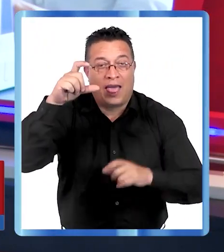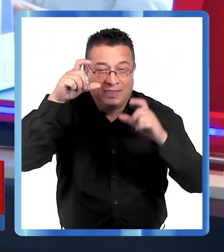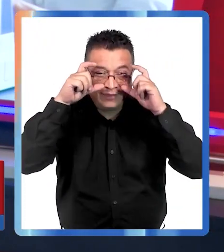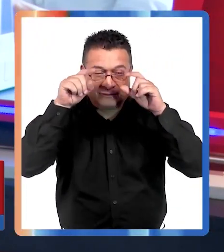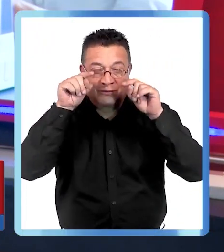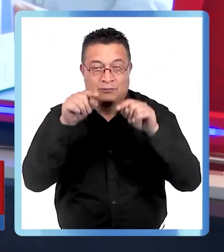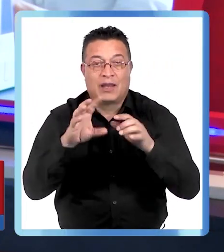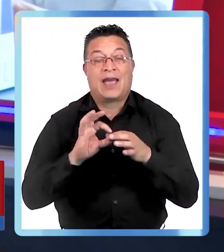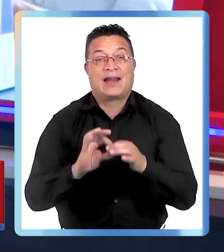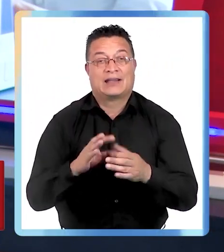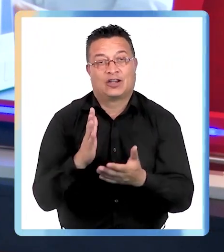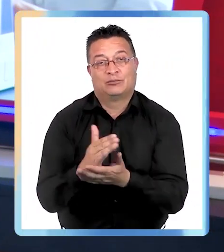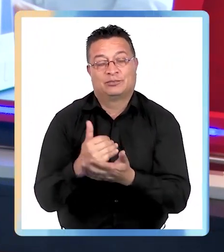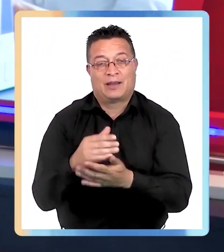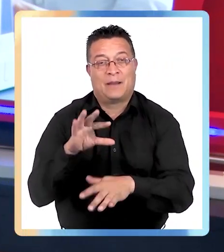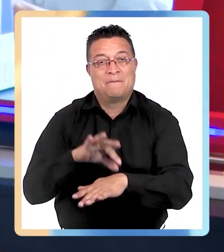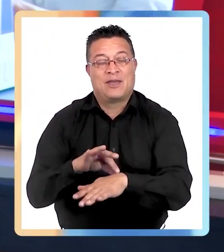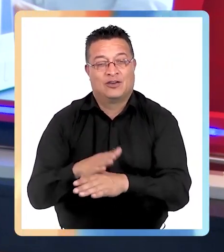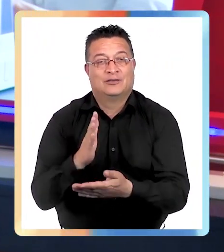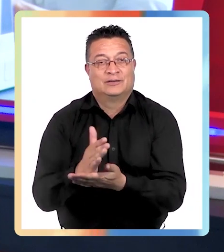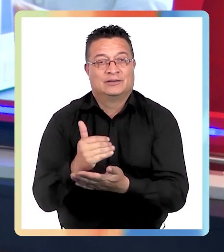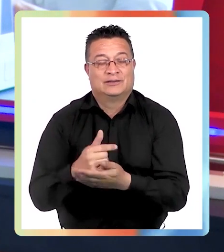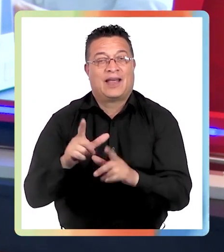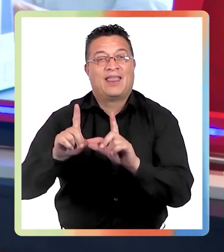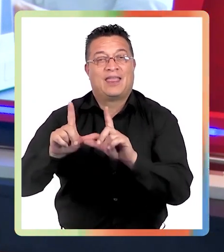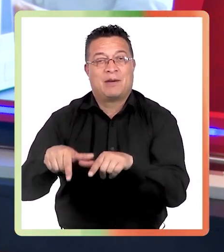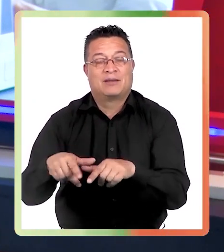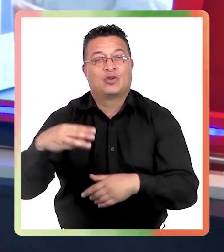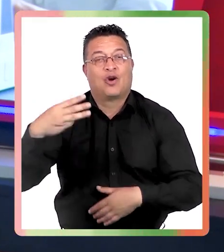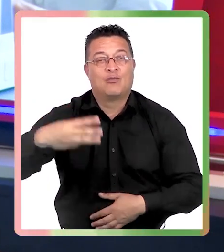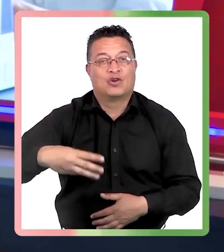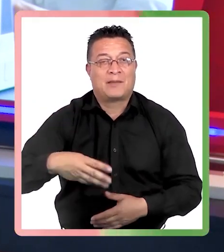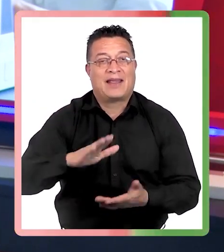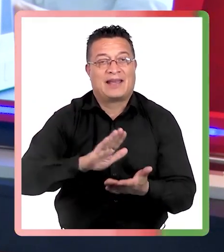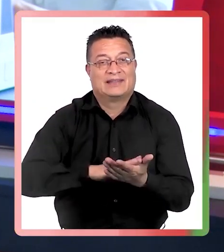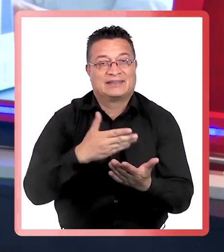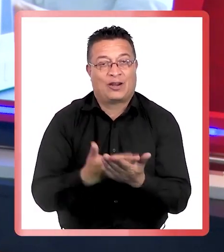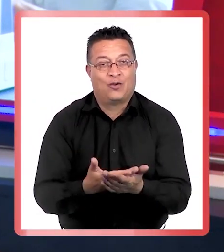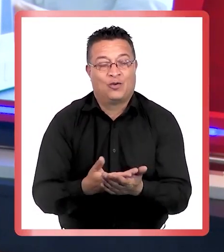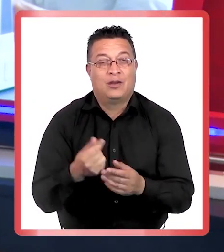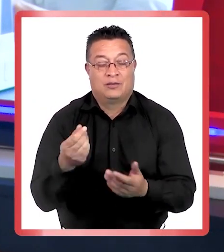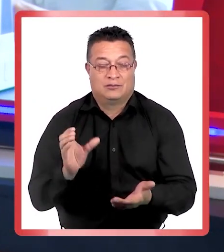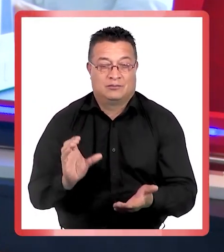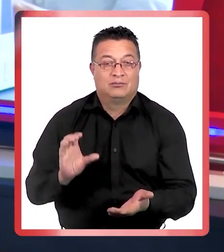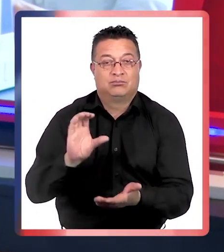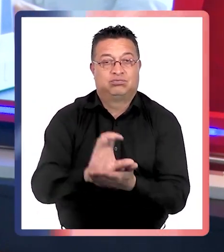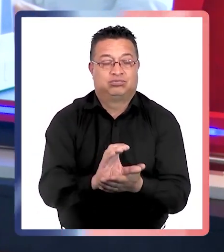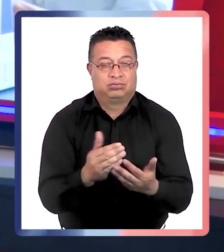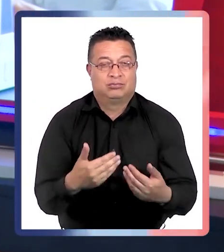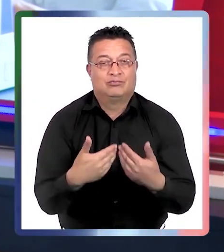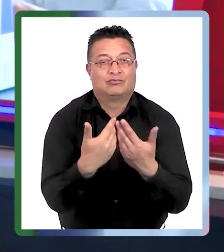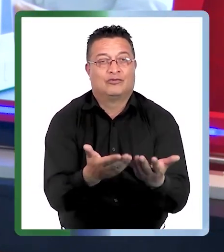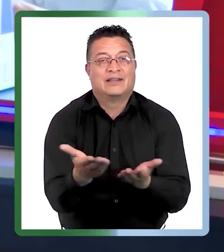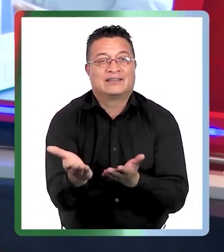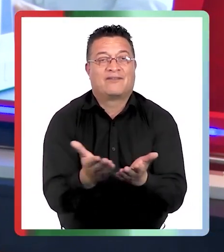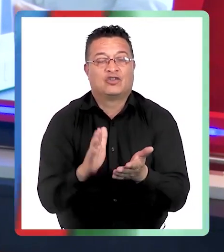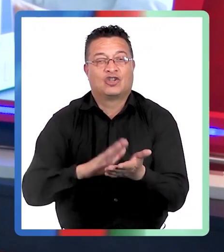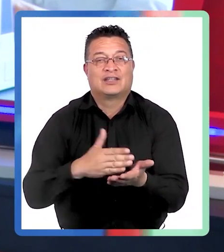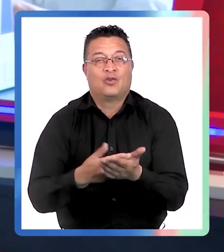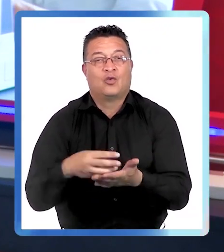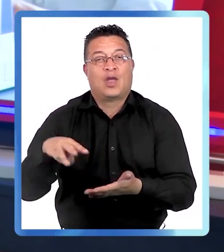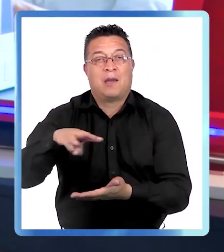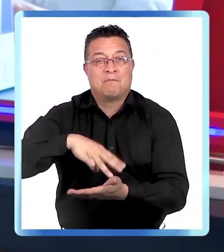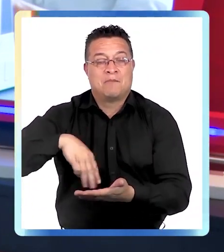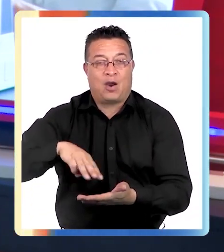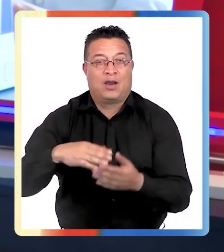gracias a un operativo médico organizado por el Departamento Municipal de Salud y con recursos facilitados por el Servicio de Salud del Maule.